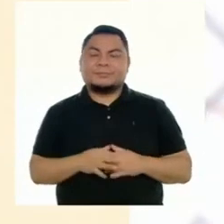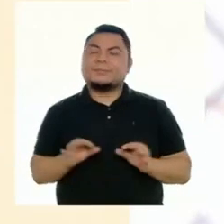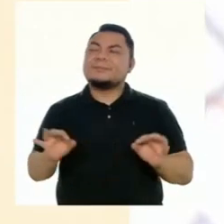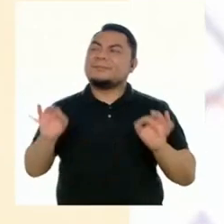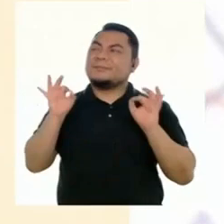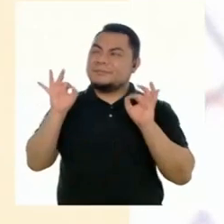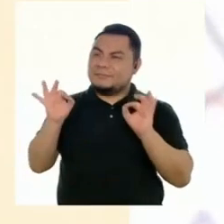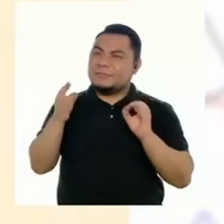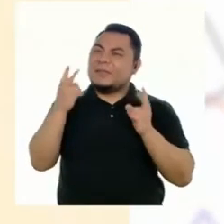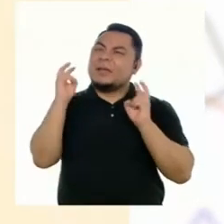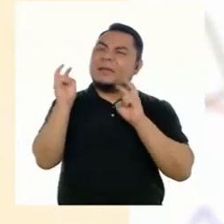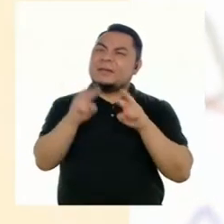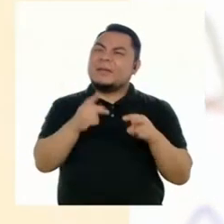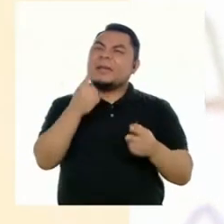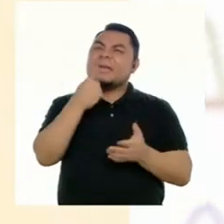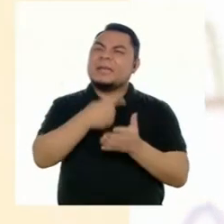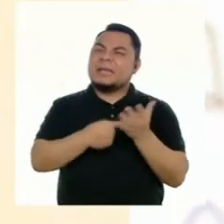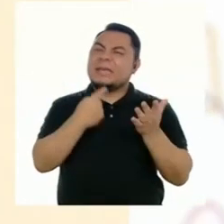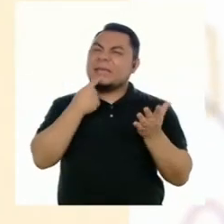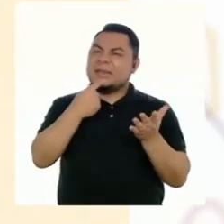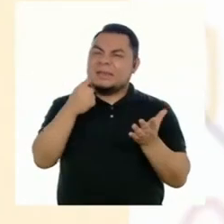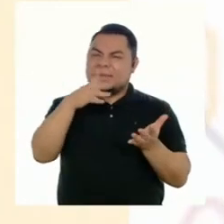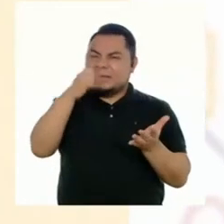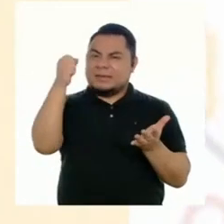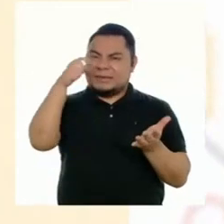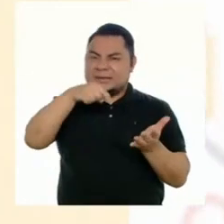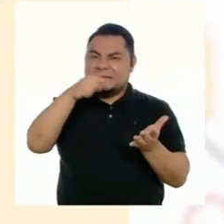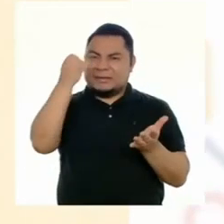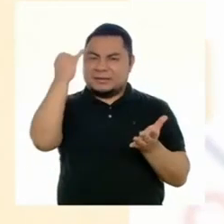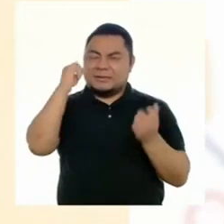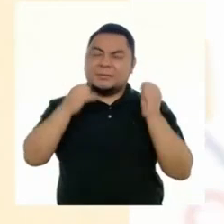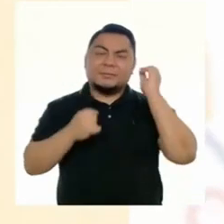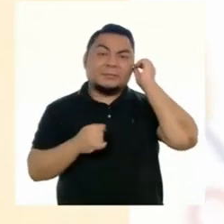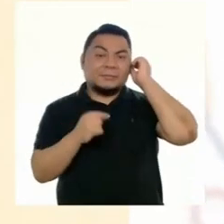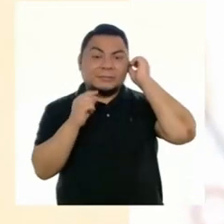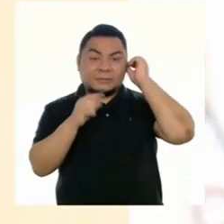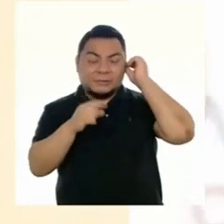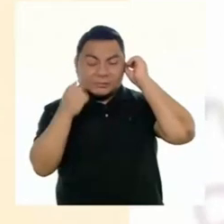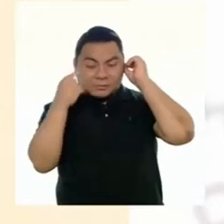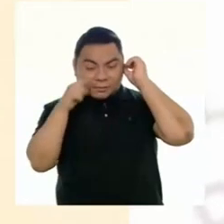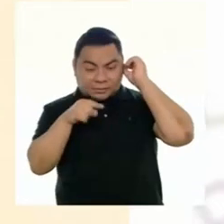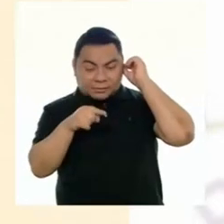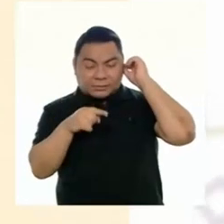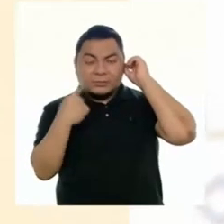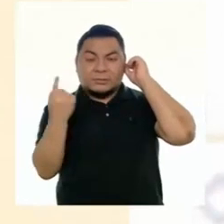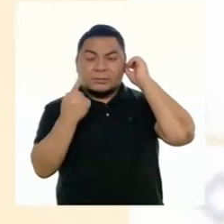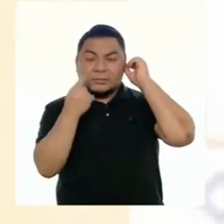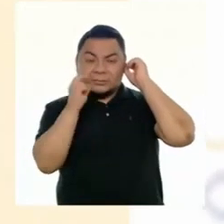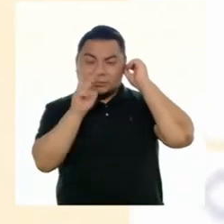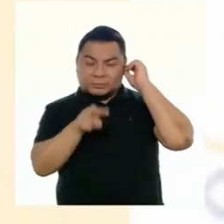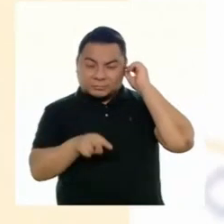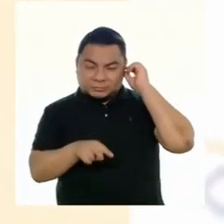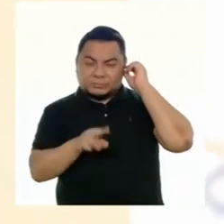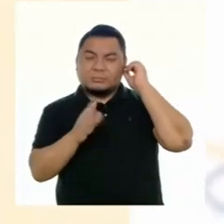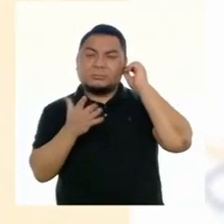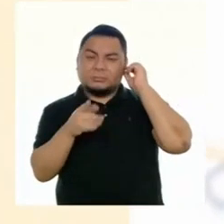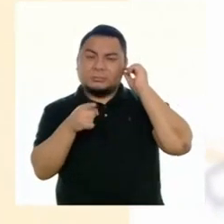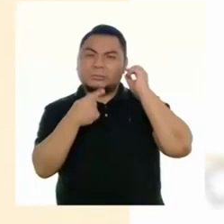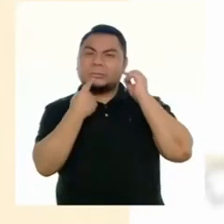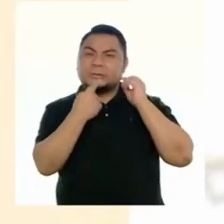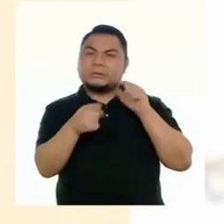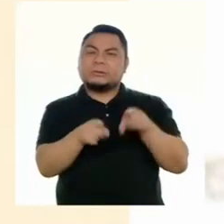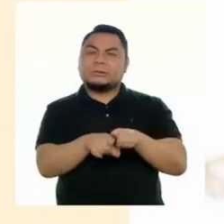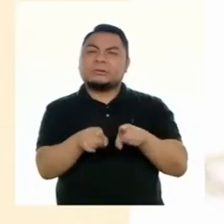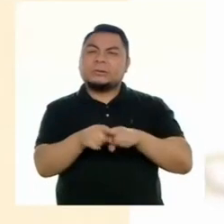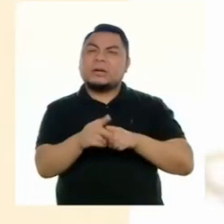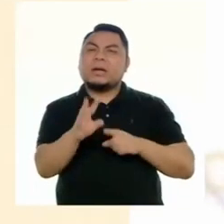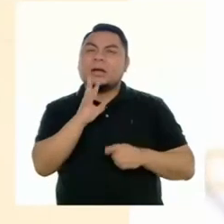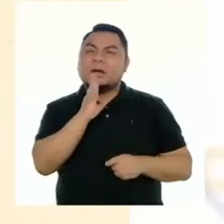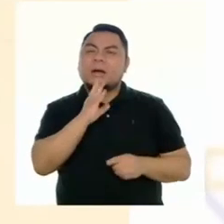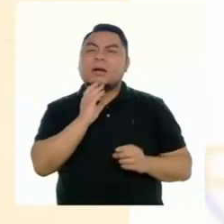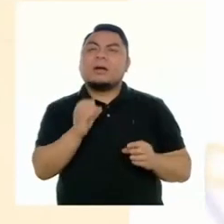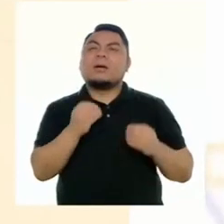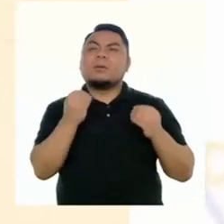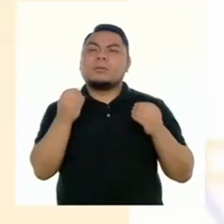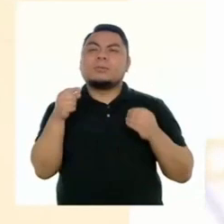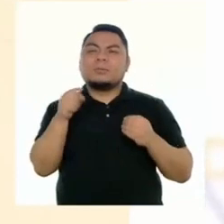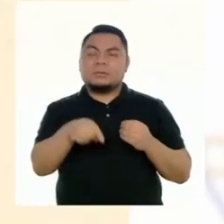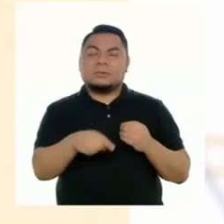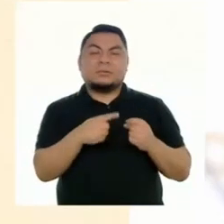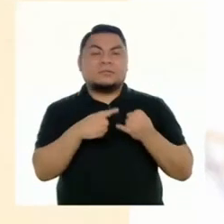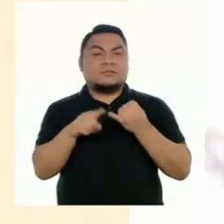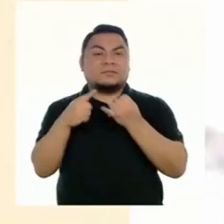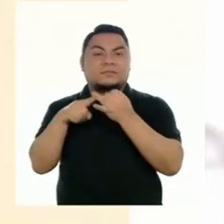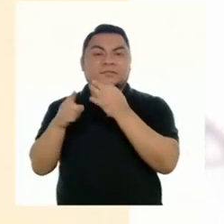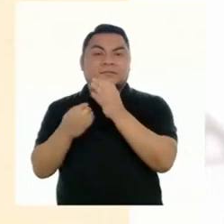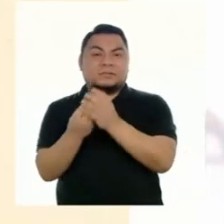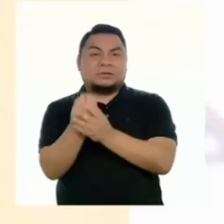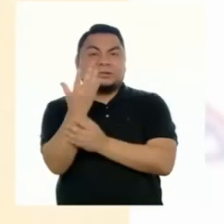¡Genial! Vamos a ver qué ideas podemos sacar de aquí. Solo con inspeccionar el texto un poco, veo que también abordará cómo es que